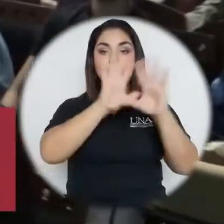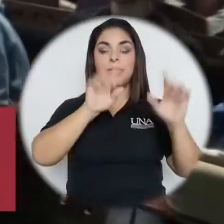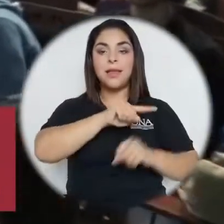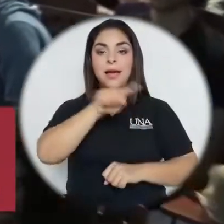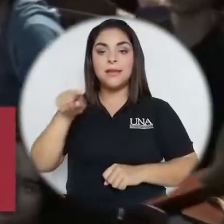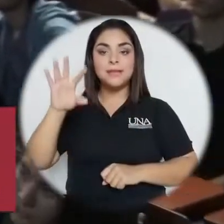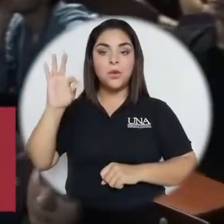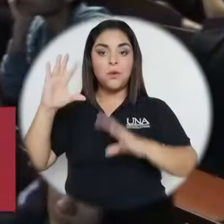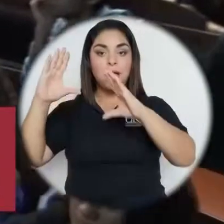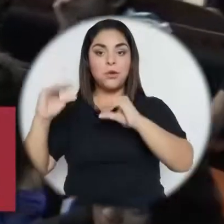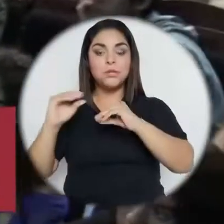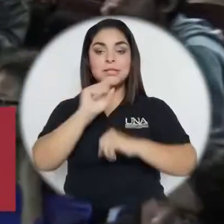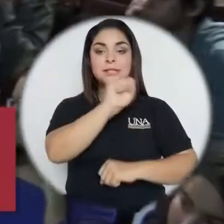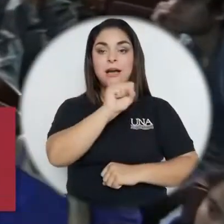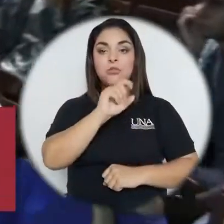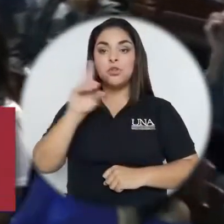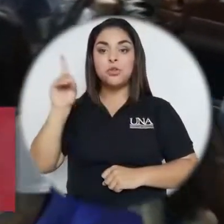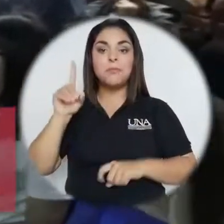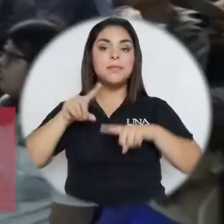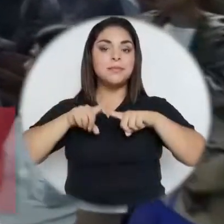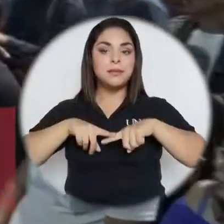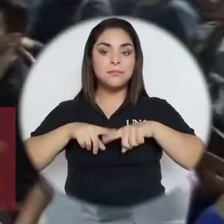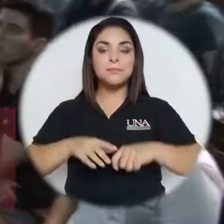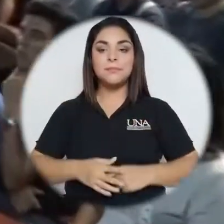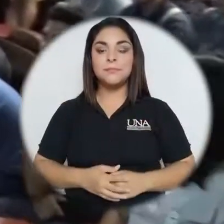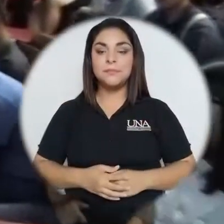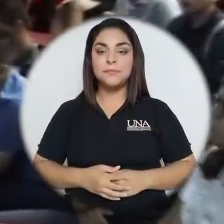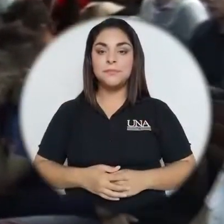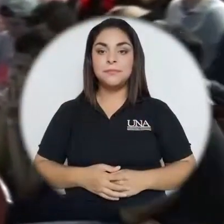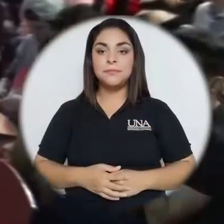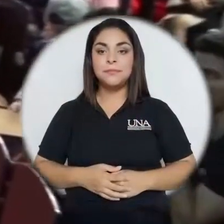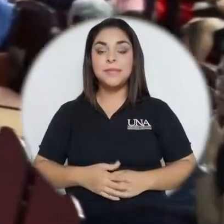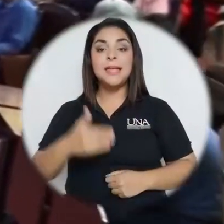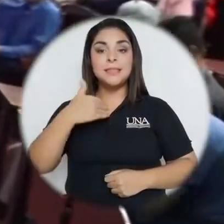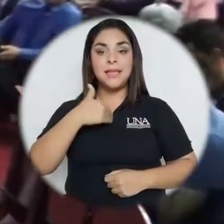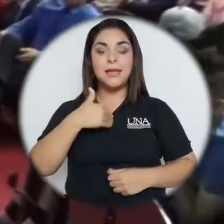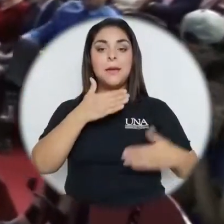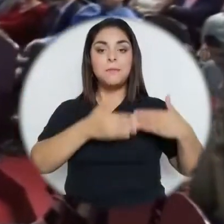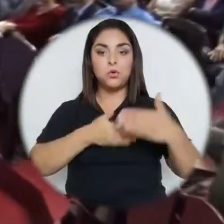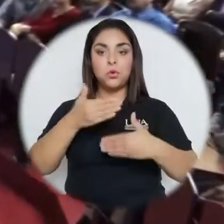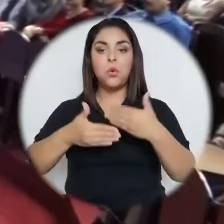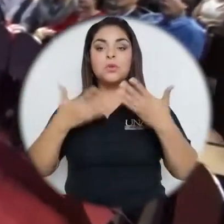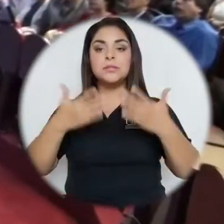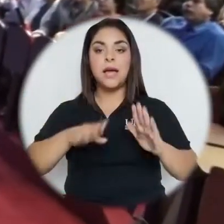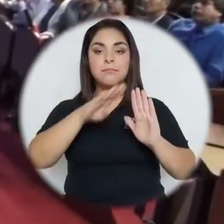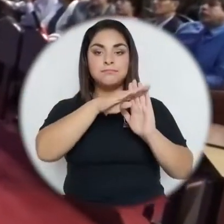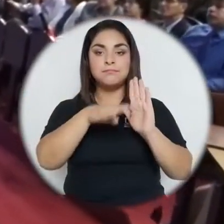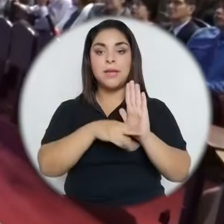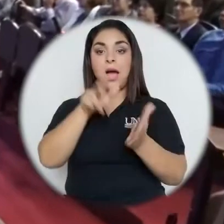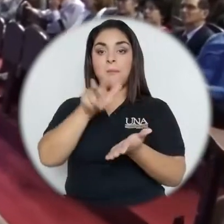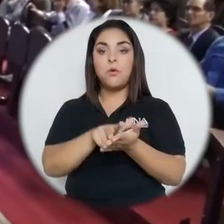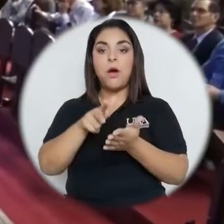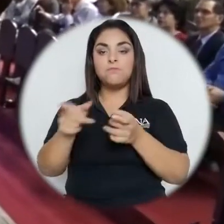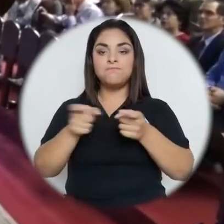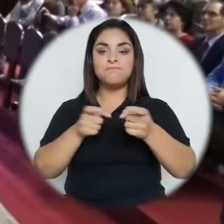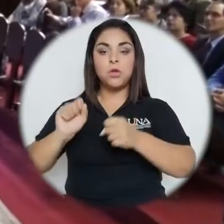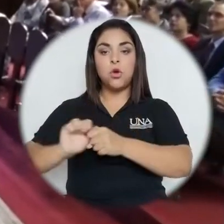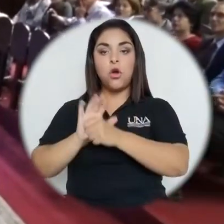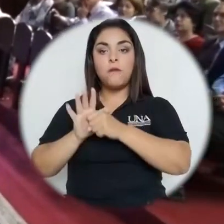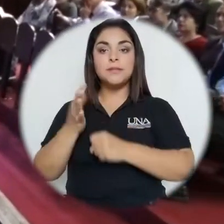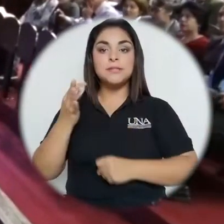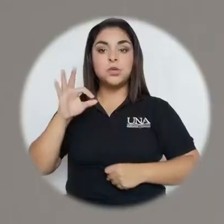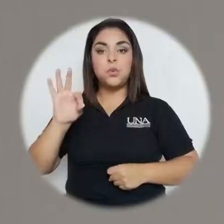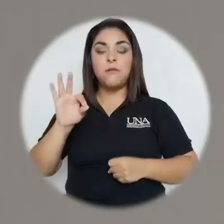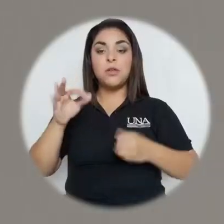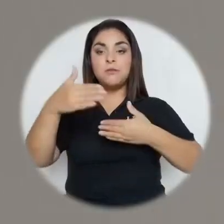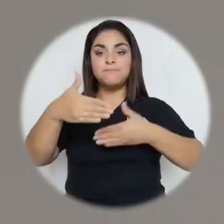la noche y los sábados y domingos según necesidades. Se cuenta con los protocolos aprobados de manejo del COVID-19 y